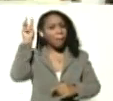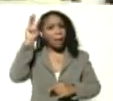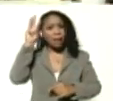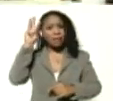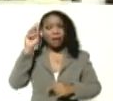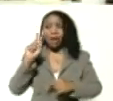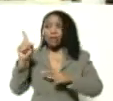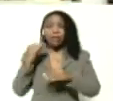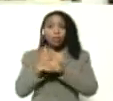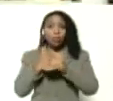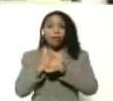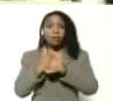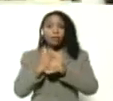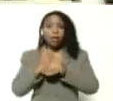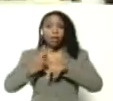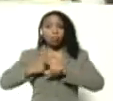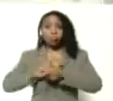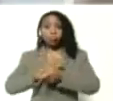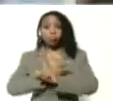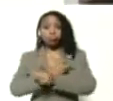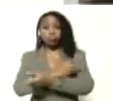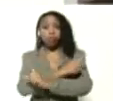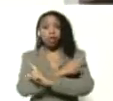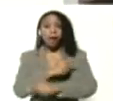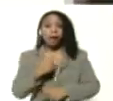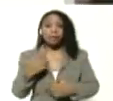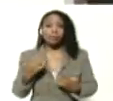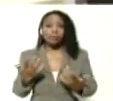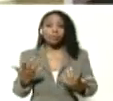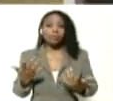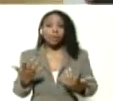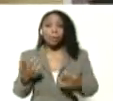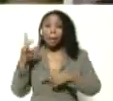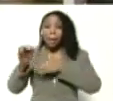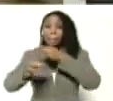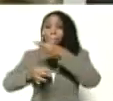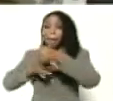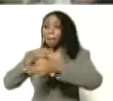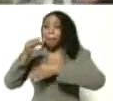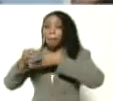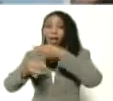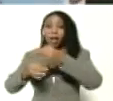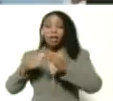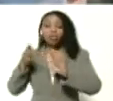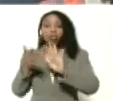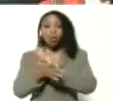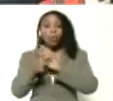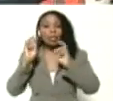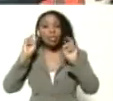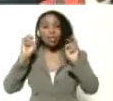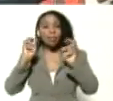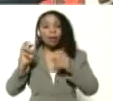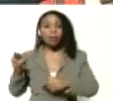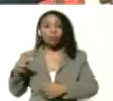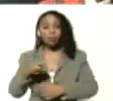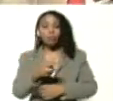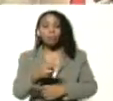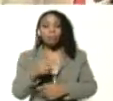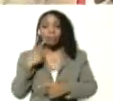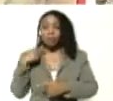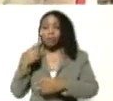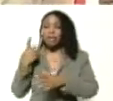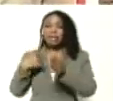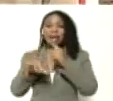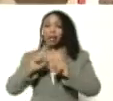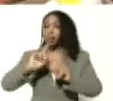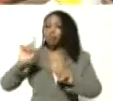un lapso, presidente. Y para explicar lo del Guri, él iba a decir que de ahí salía toda la energía y